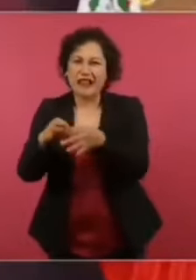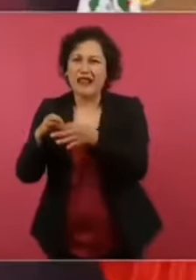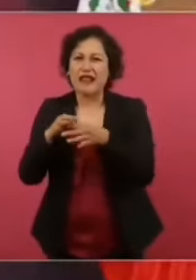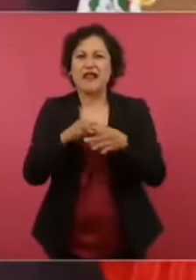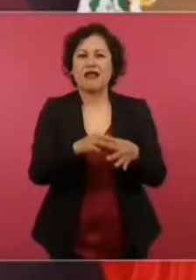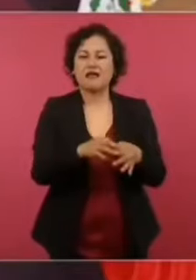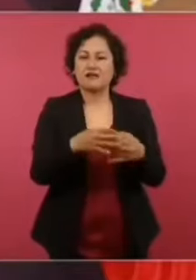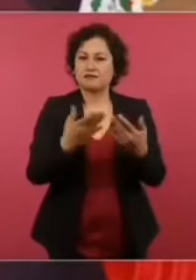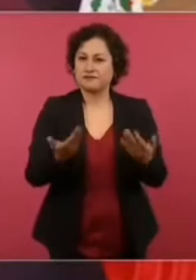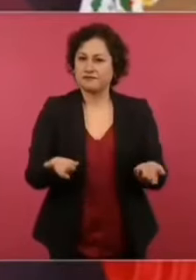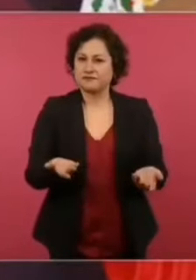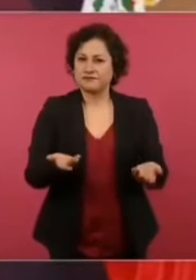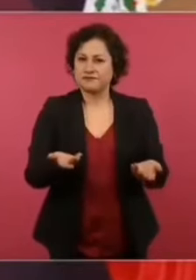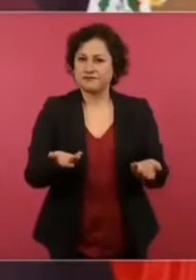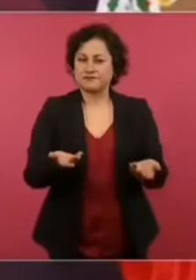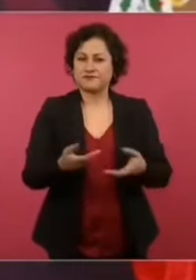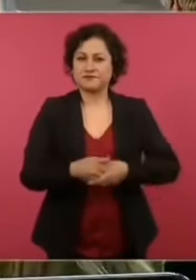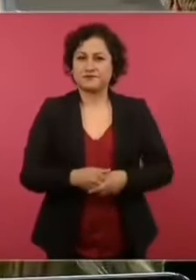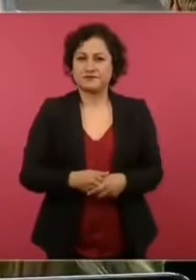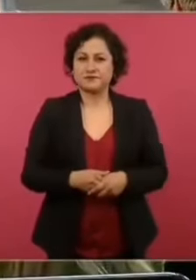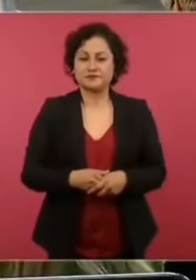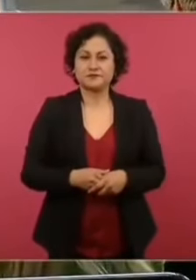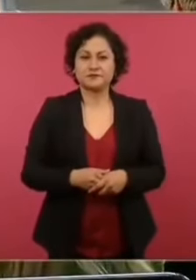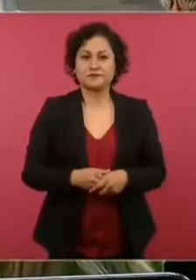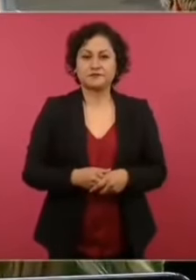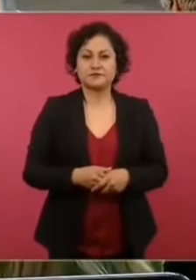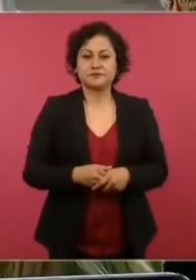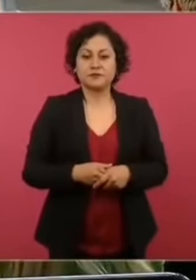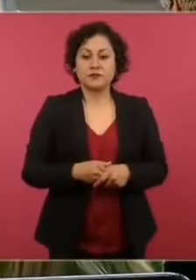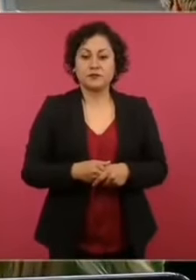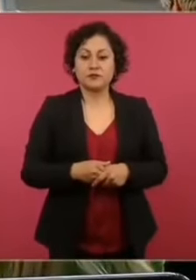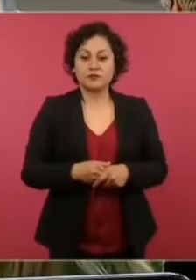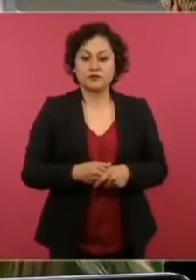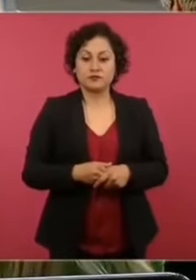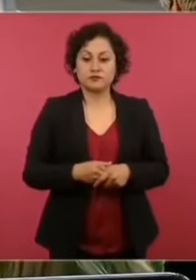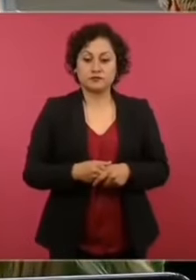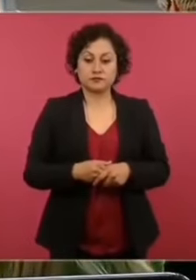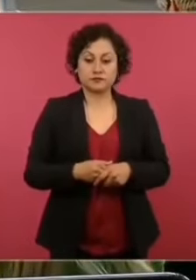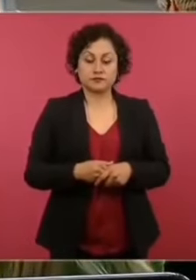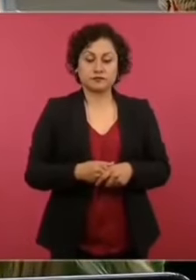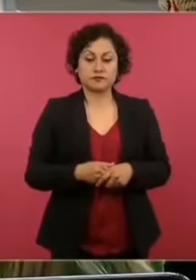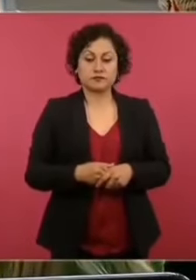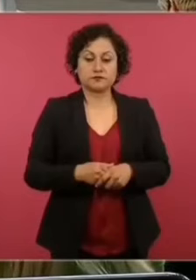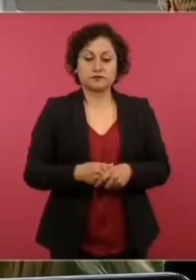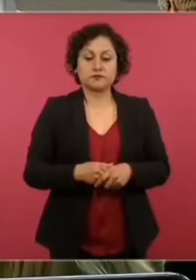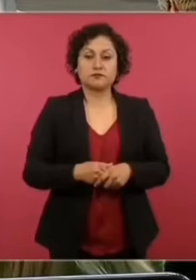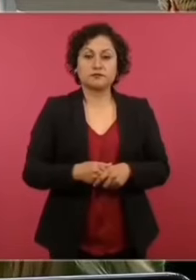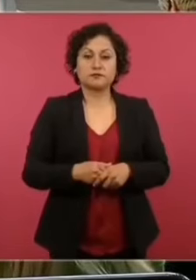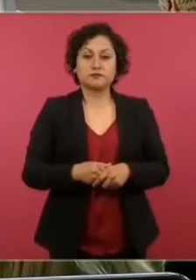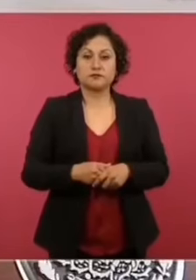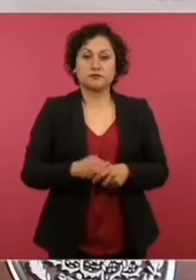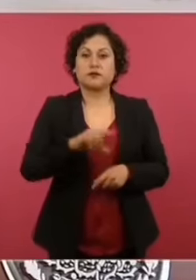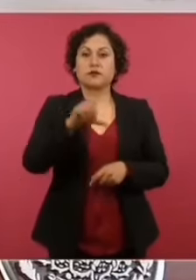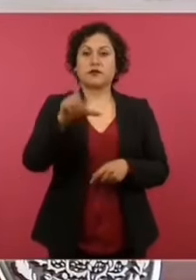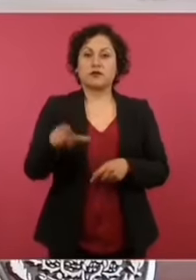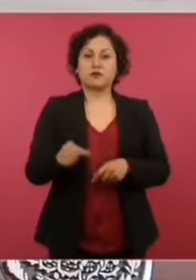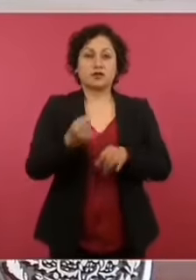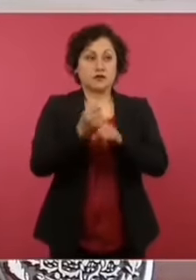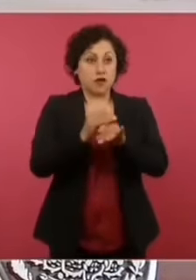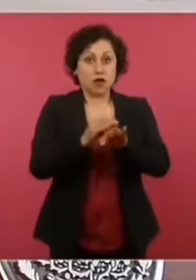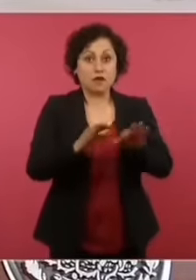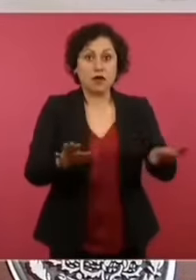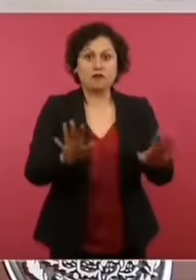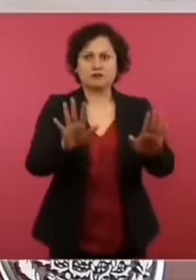Entonces, como se sostuvo, cuando me informa digo, no, espérense, ¿qué tal